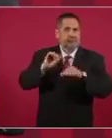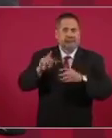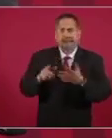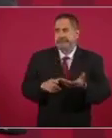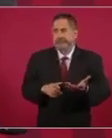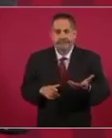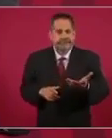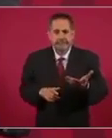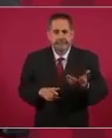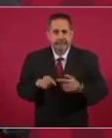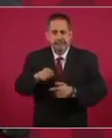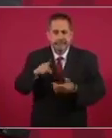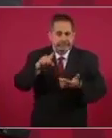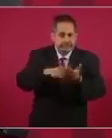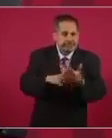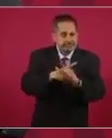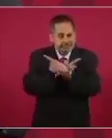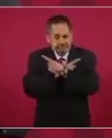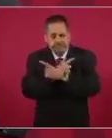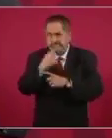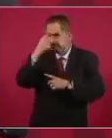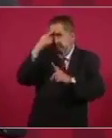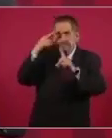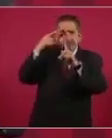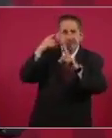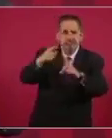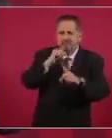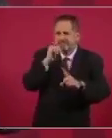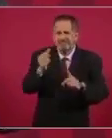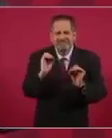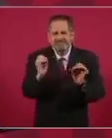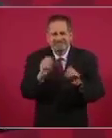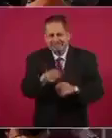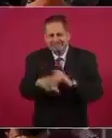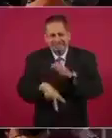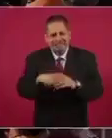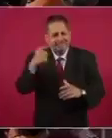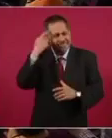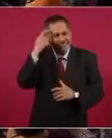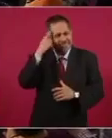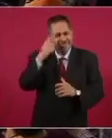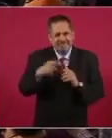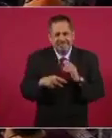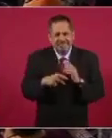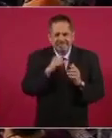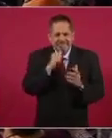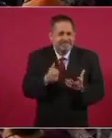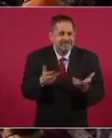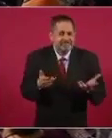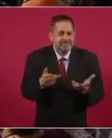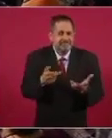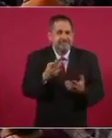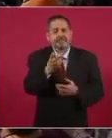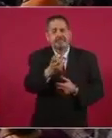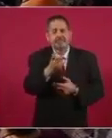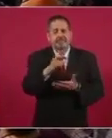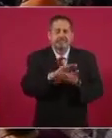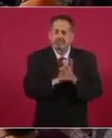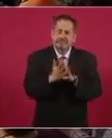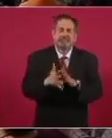sin principios, ideales, pues se echaron a perder,